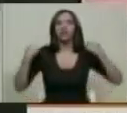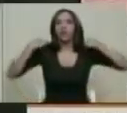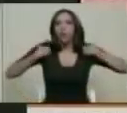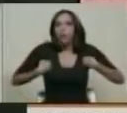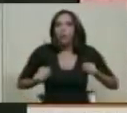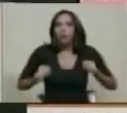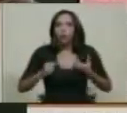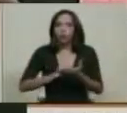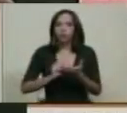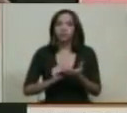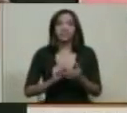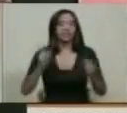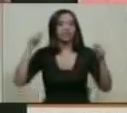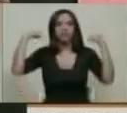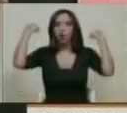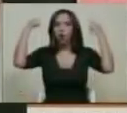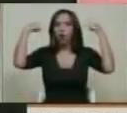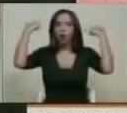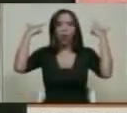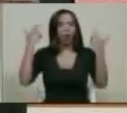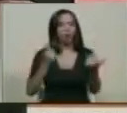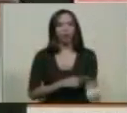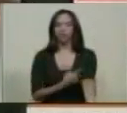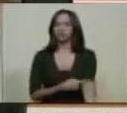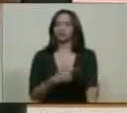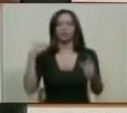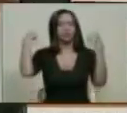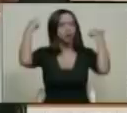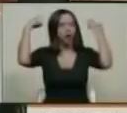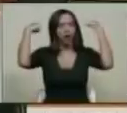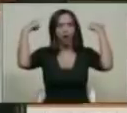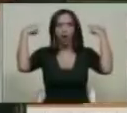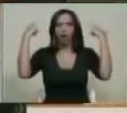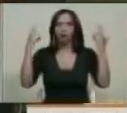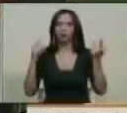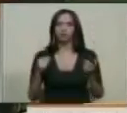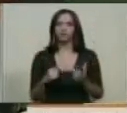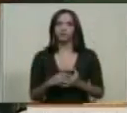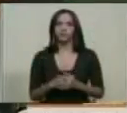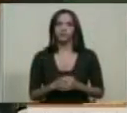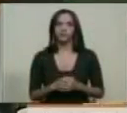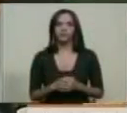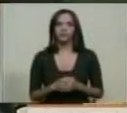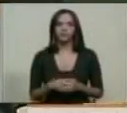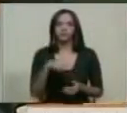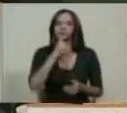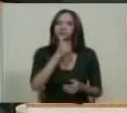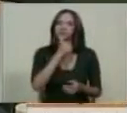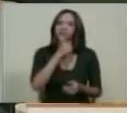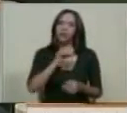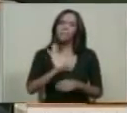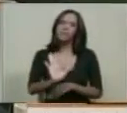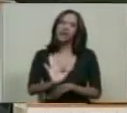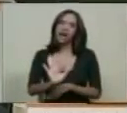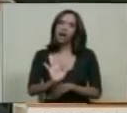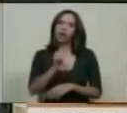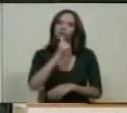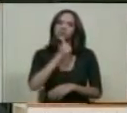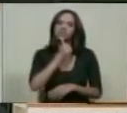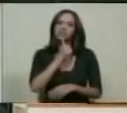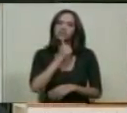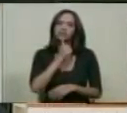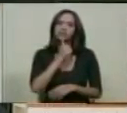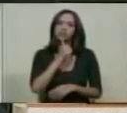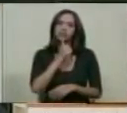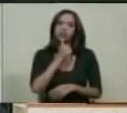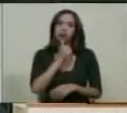se volvieron locos, hermano, se volvieron locos. ¿Quién le va a poner un parado? ¿O